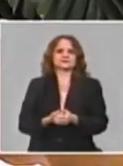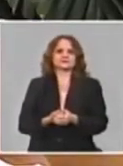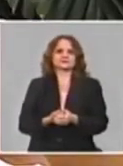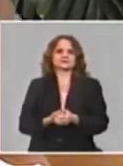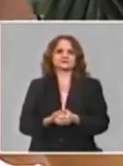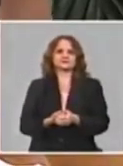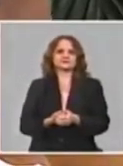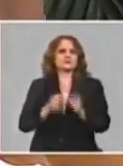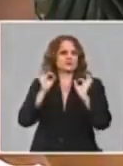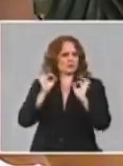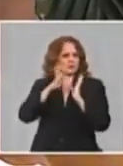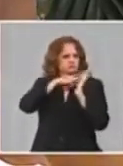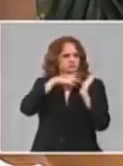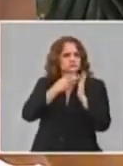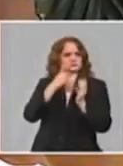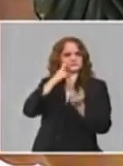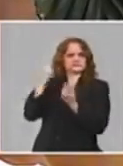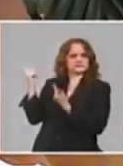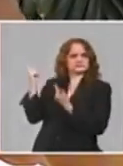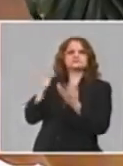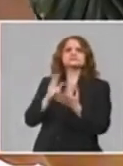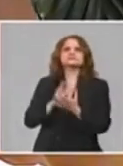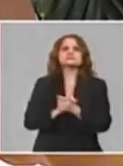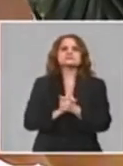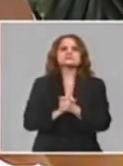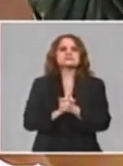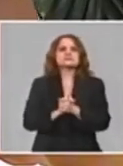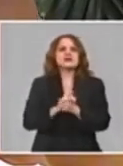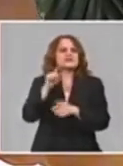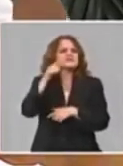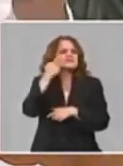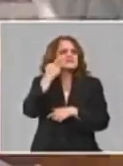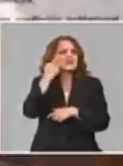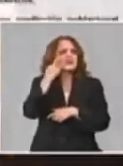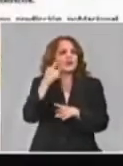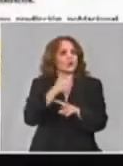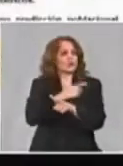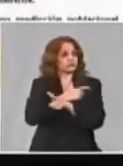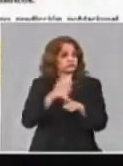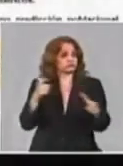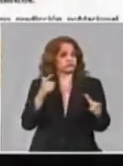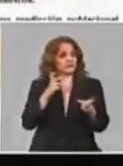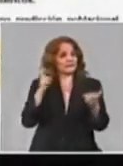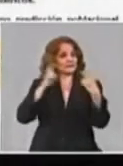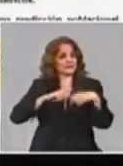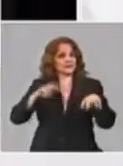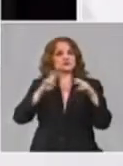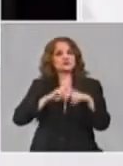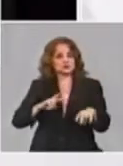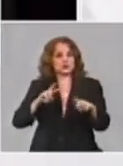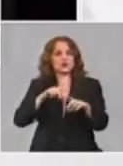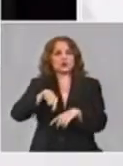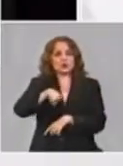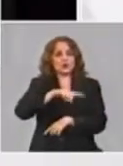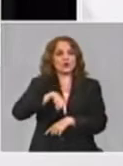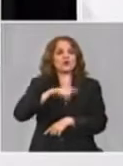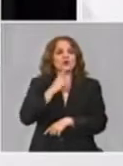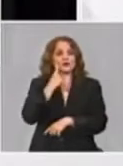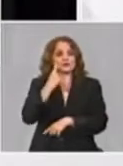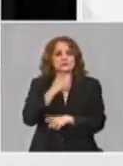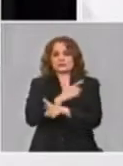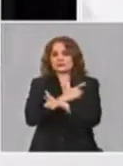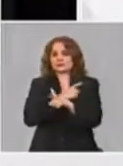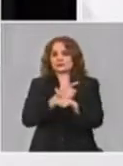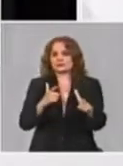Entonces, en ese esquema ustedes podrán apreciar que hay un grupo grande de investigación asociado al protocolo, hay un grupo grande de investigación